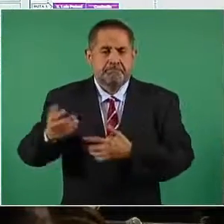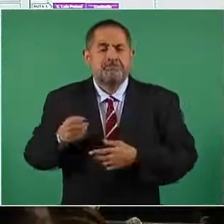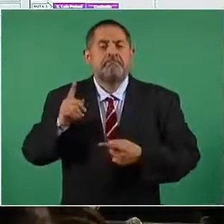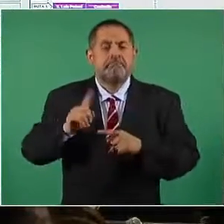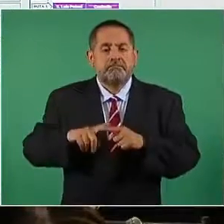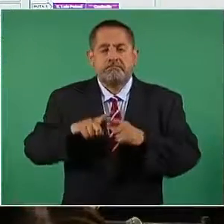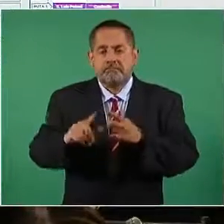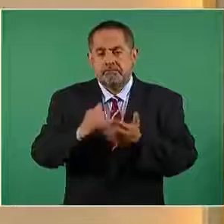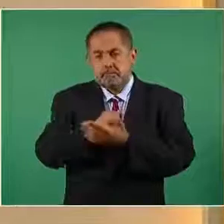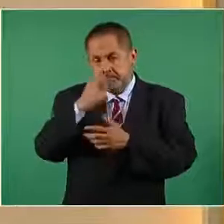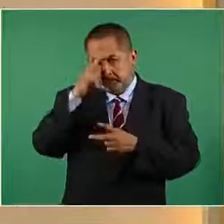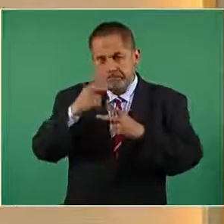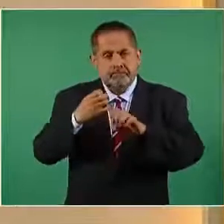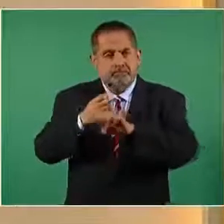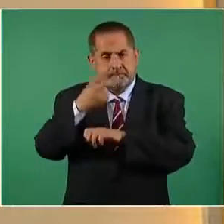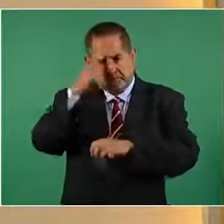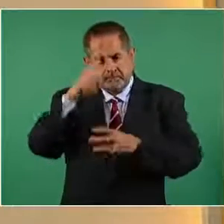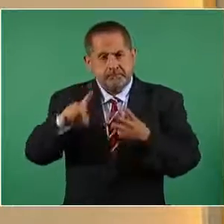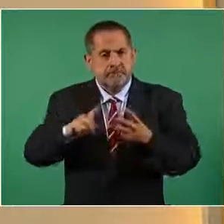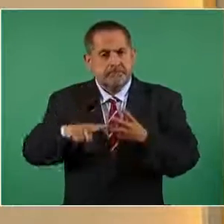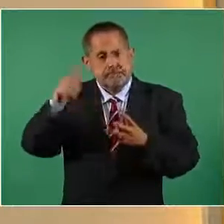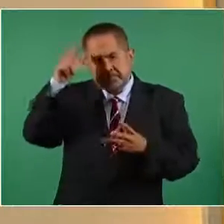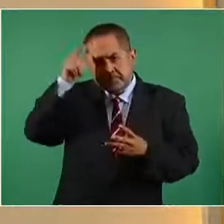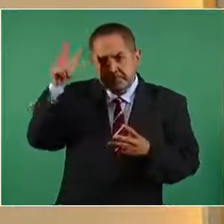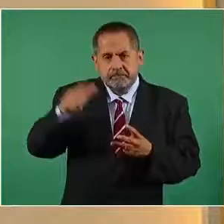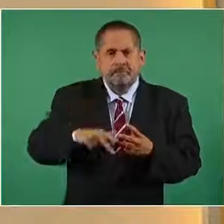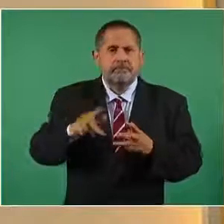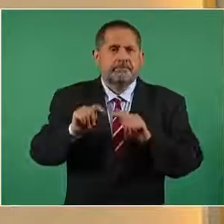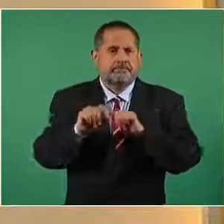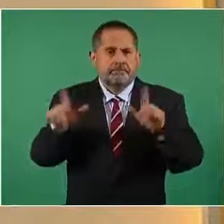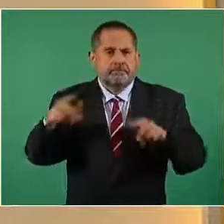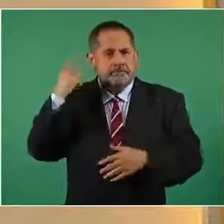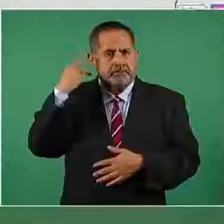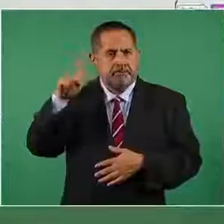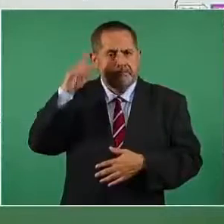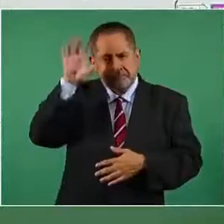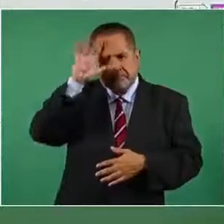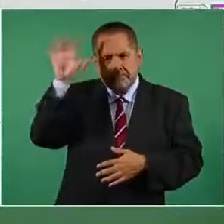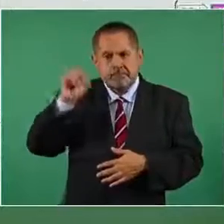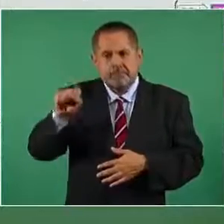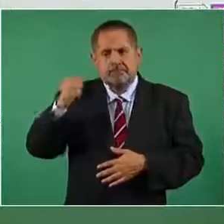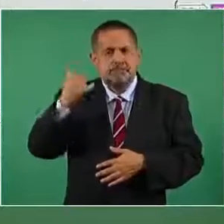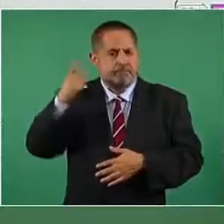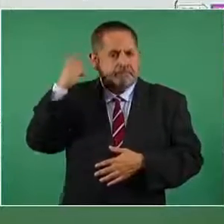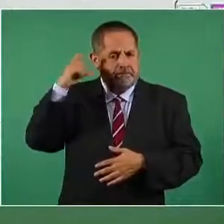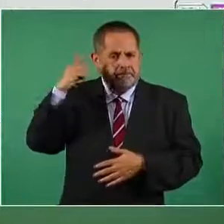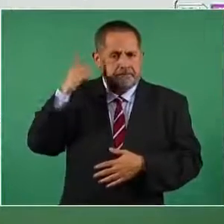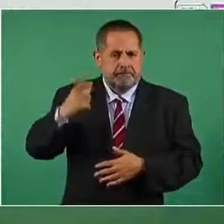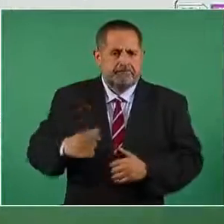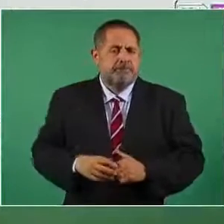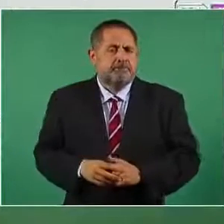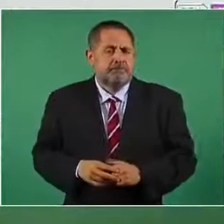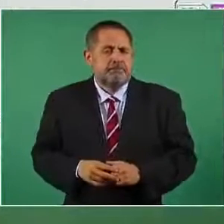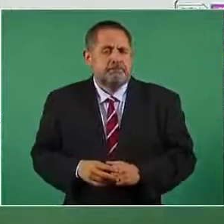Ciudad de México, Estado de México, Hidalgo, Tlaxcala, Puebla, Morelos y Querétaro.